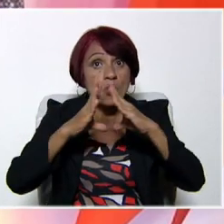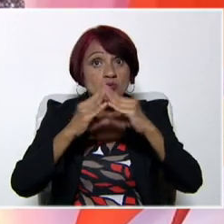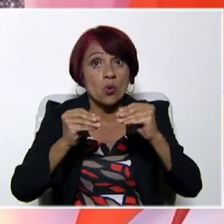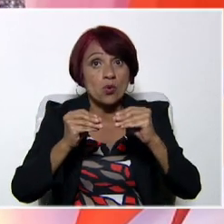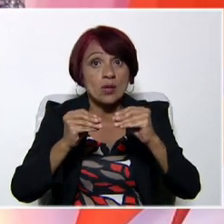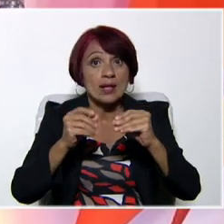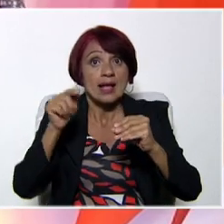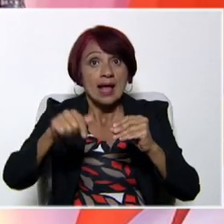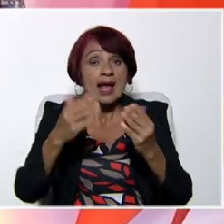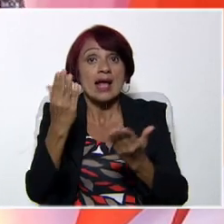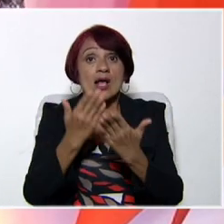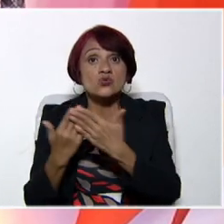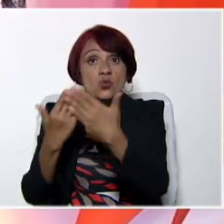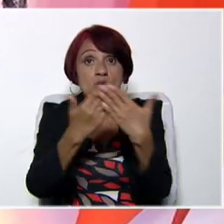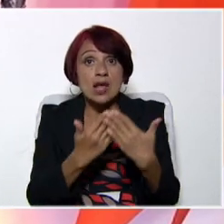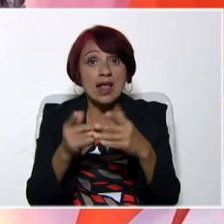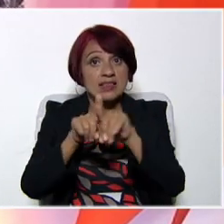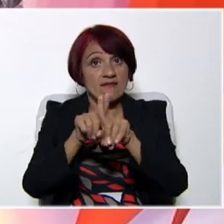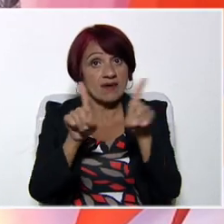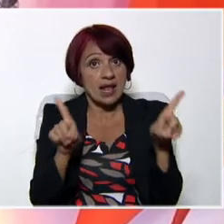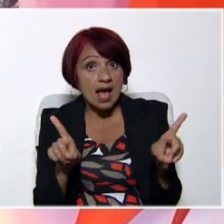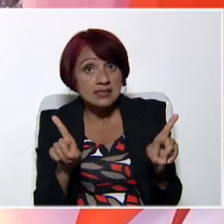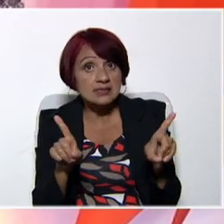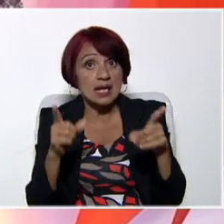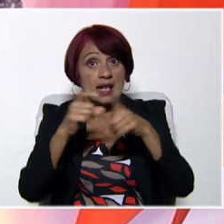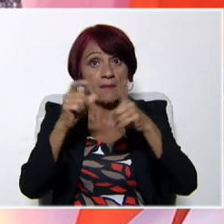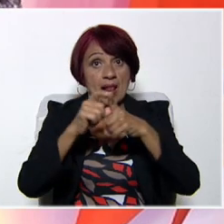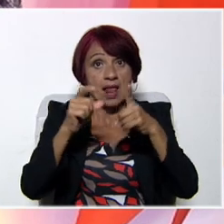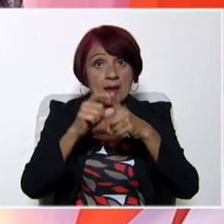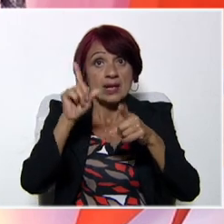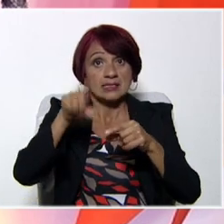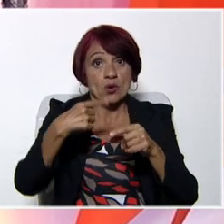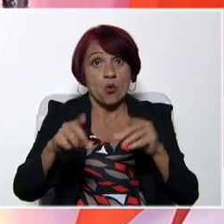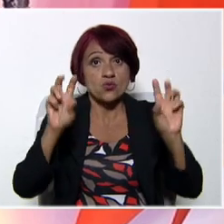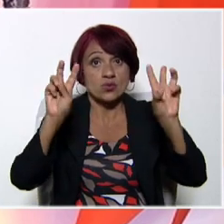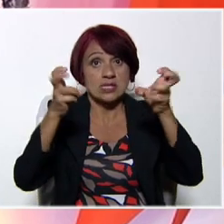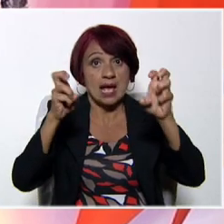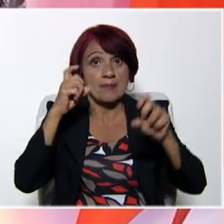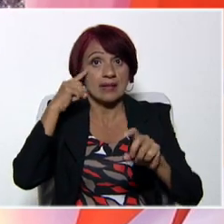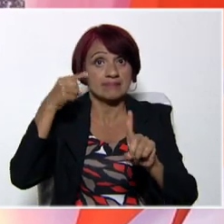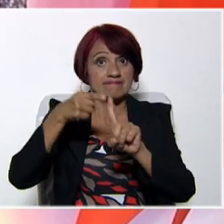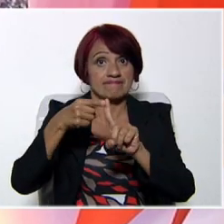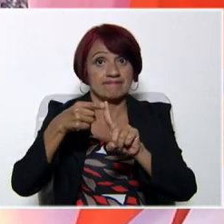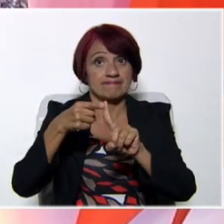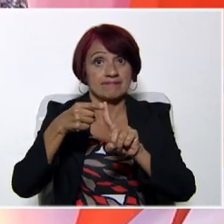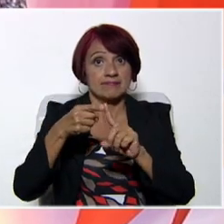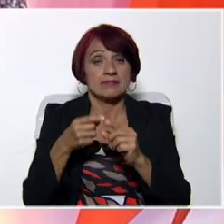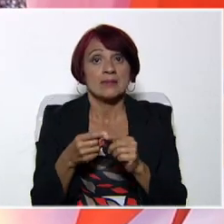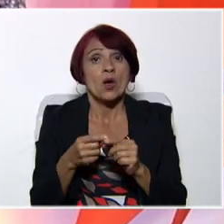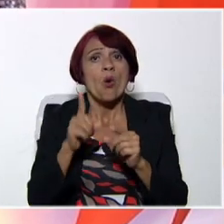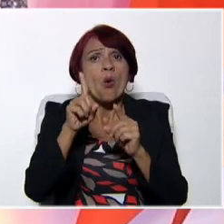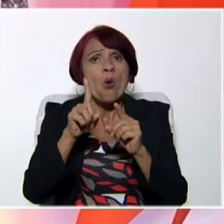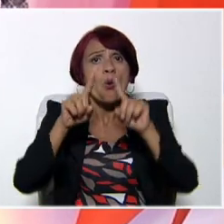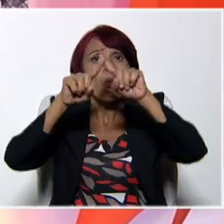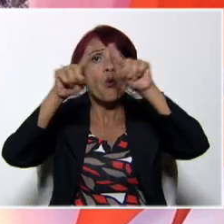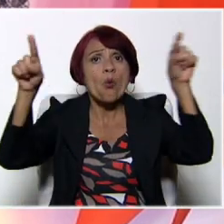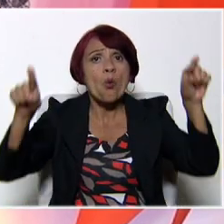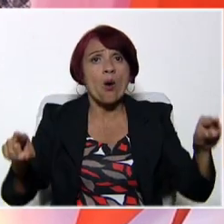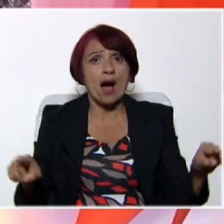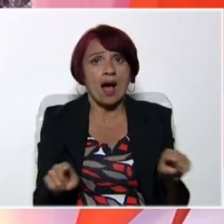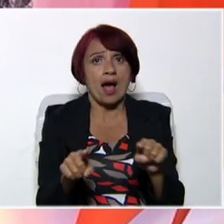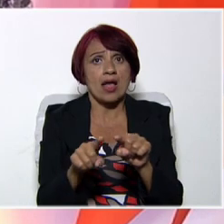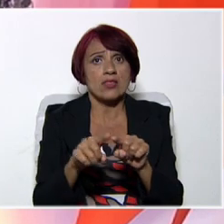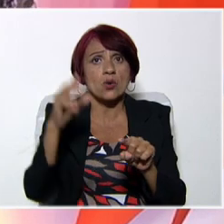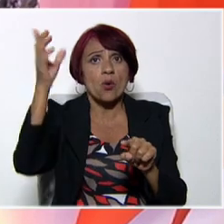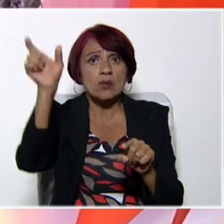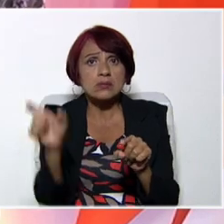establecer esas diferencias, esas similitudes en un tema específico. Un cuadro comparativo, él